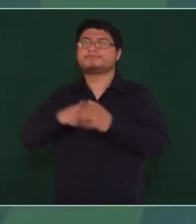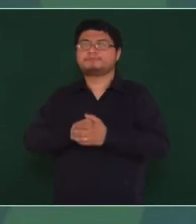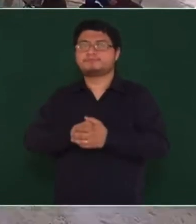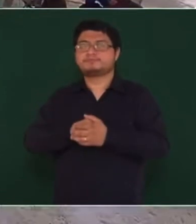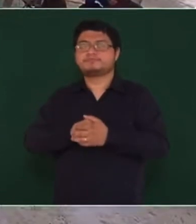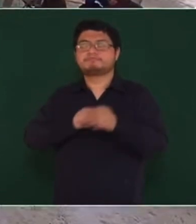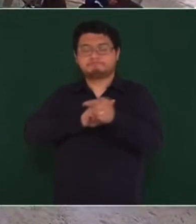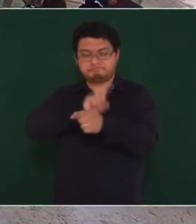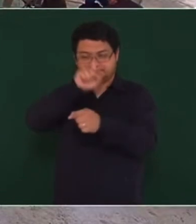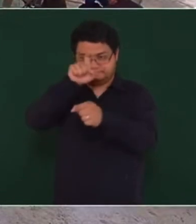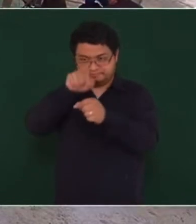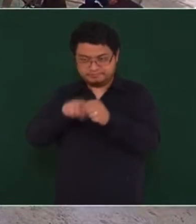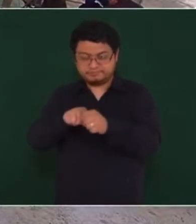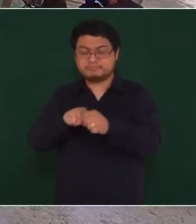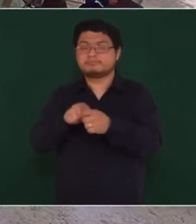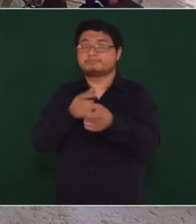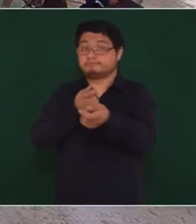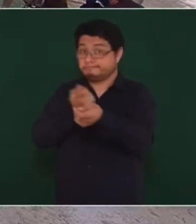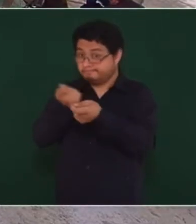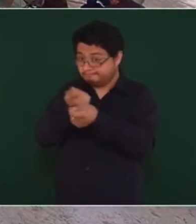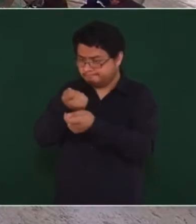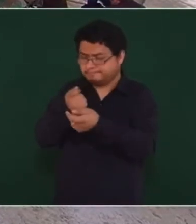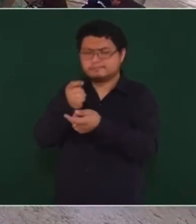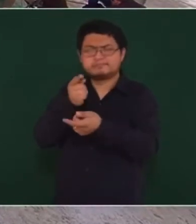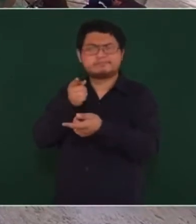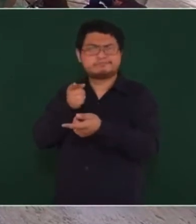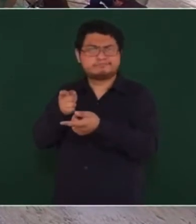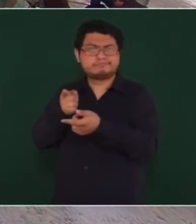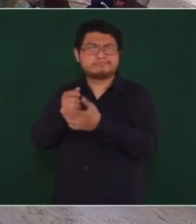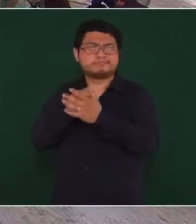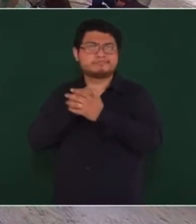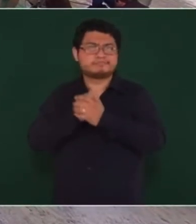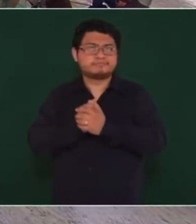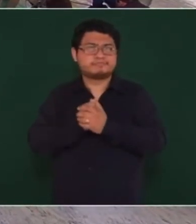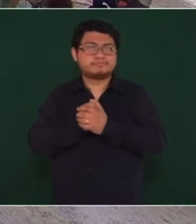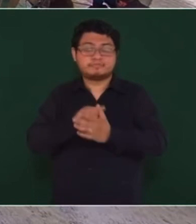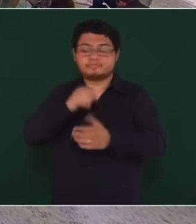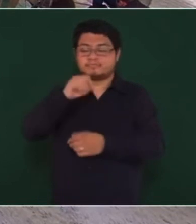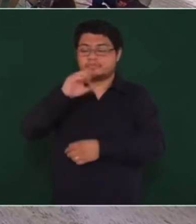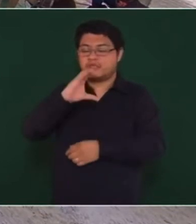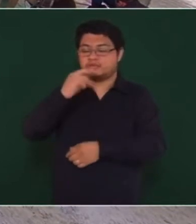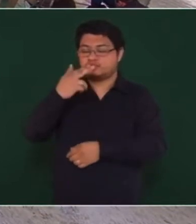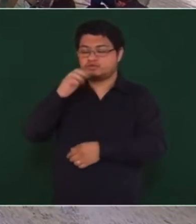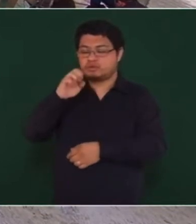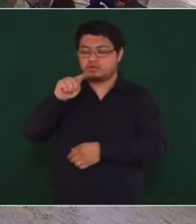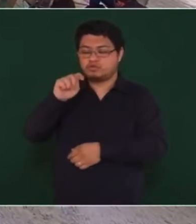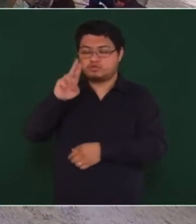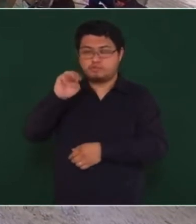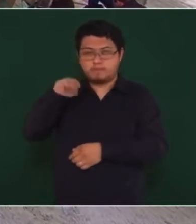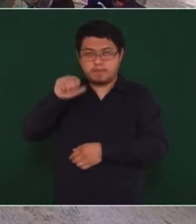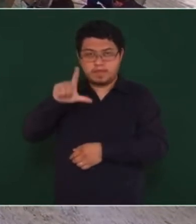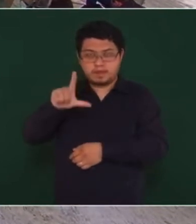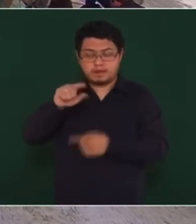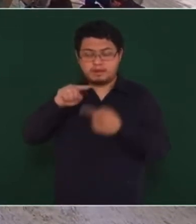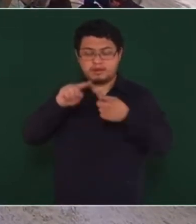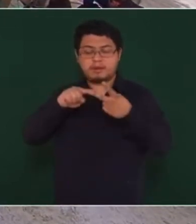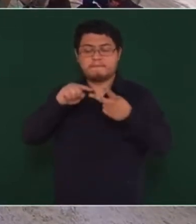el manejo del aeropuerto de Echetumal, Palenque